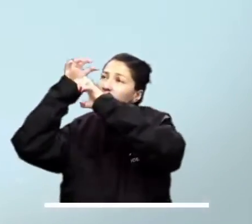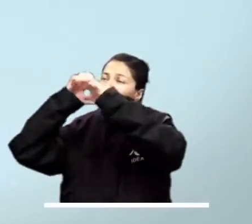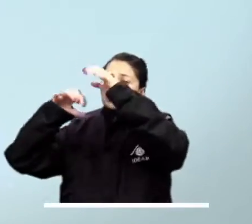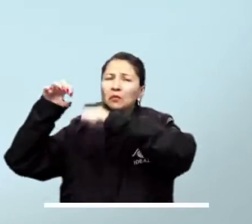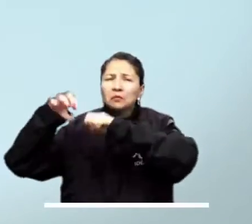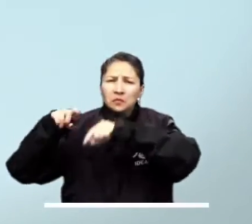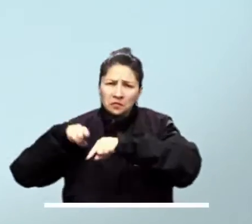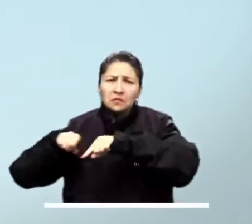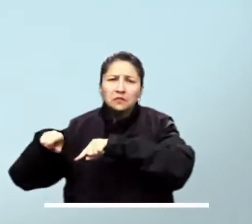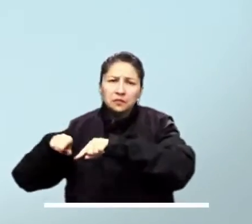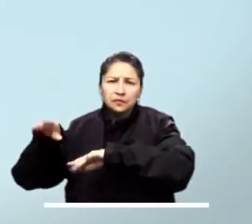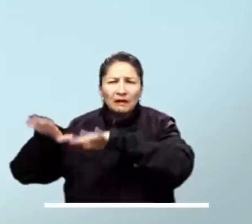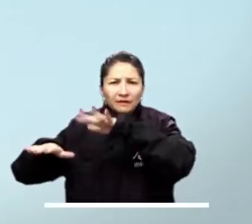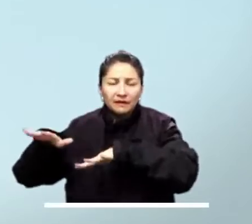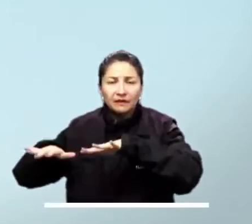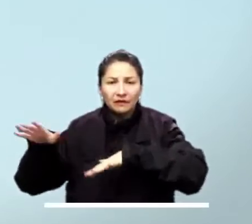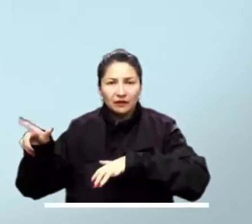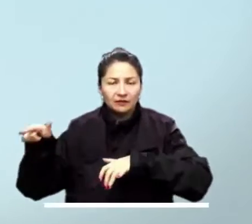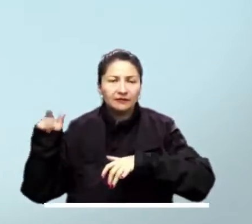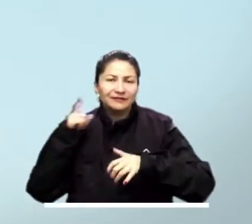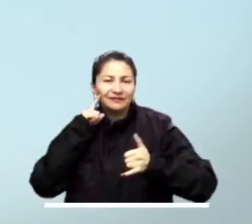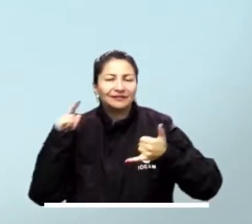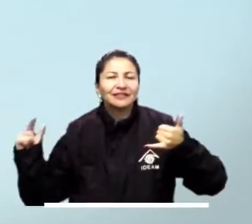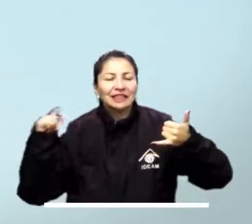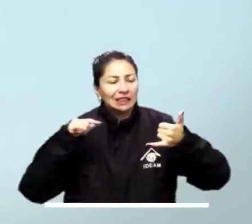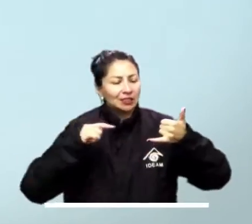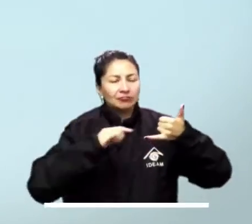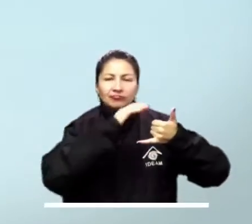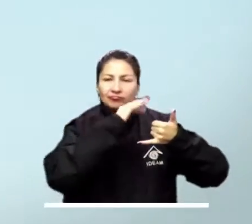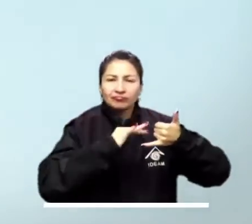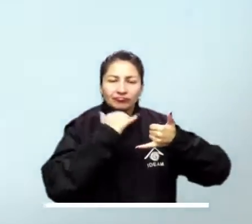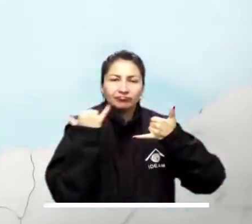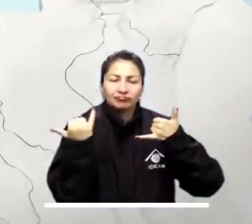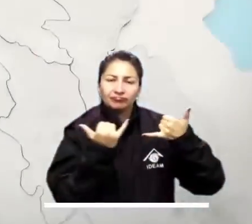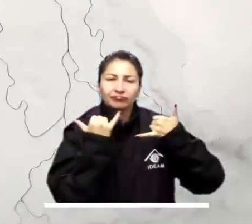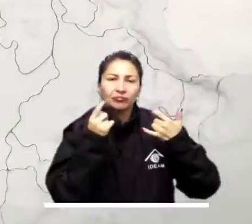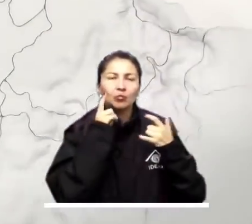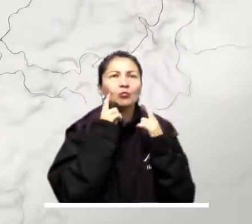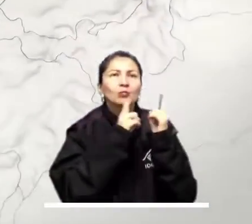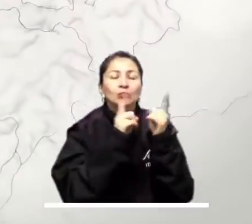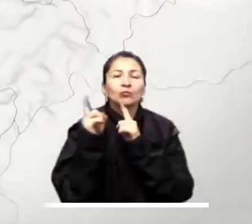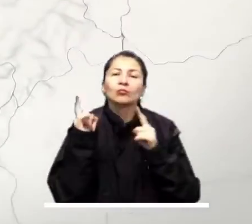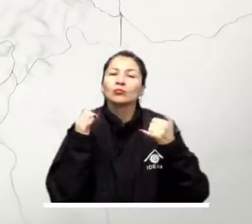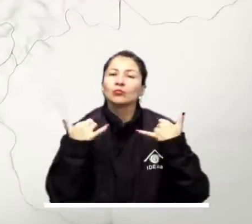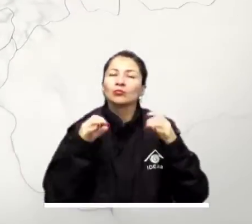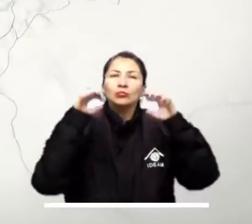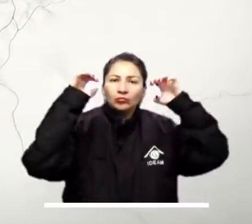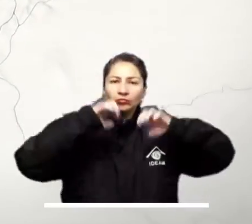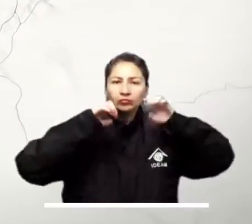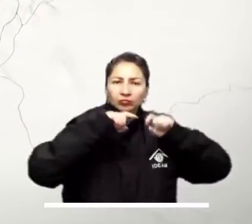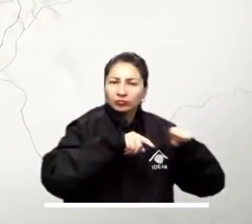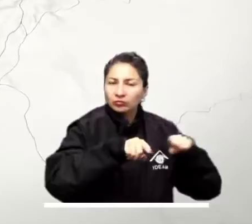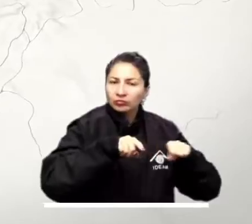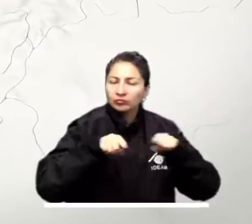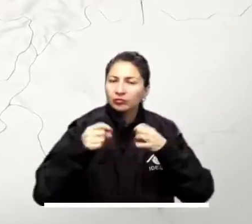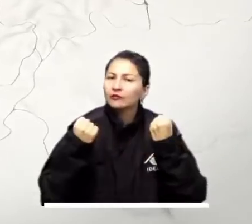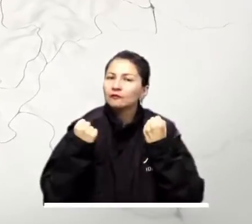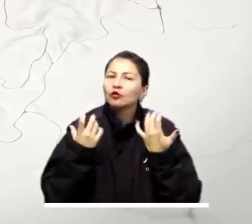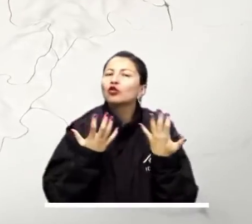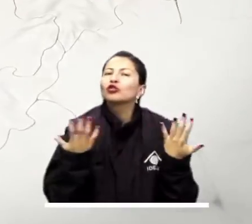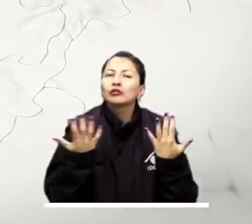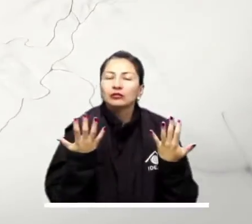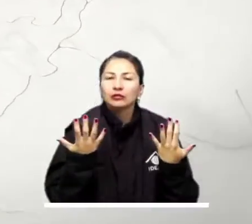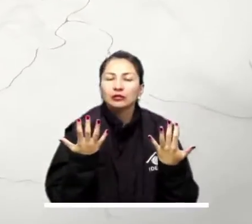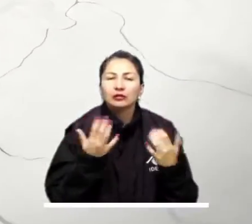Cielo parcialmente cubierto y lluvias ocasionales pueden presentarse en el archipiélago de San Andrés. En el Pacífico colombiano se